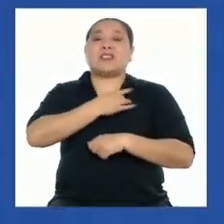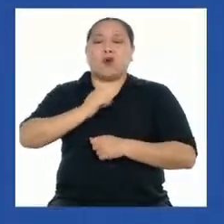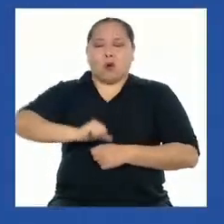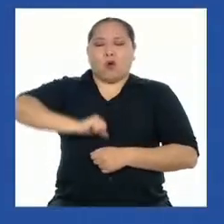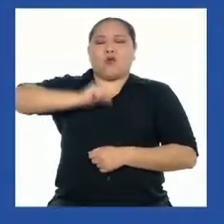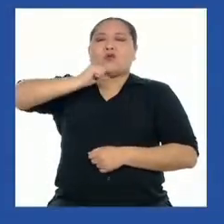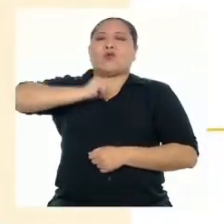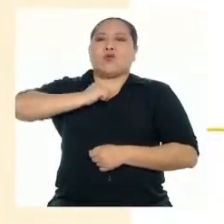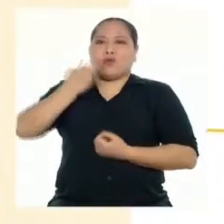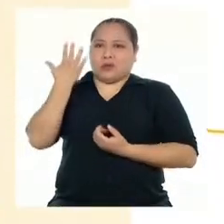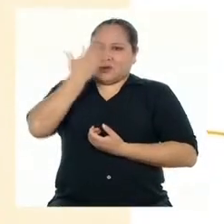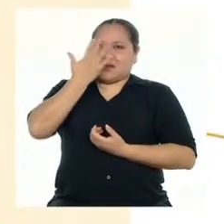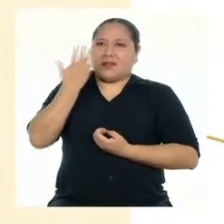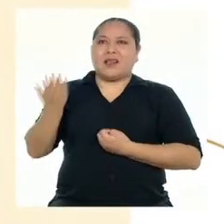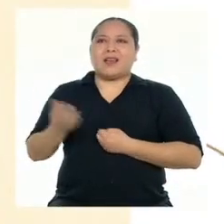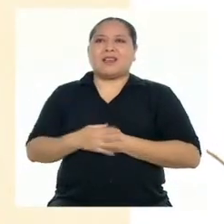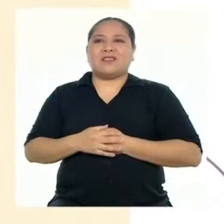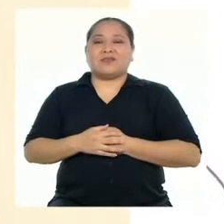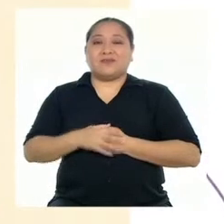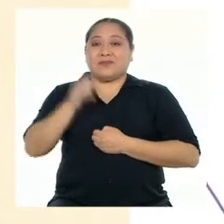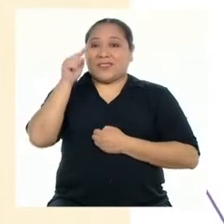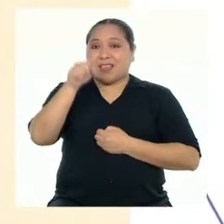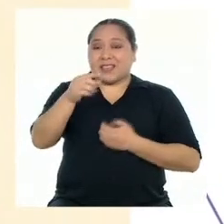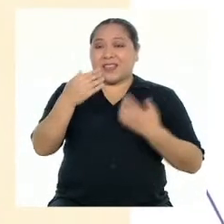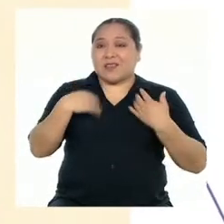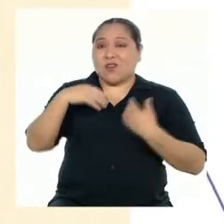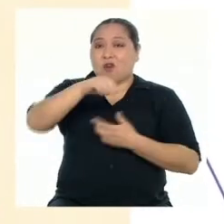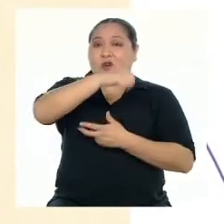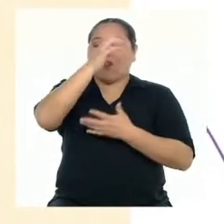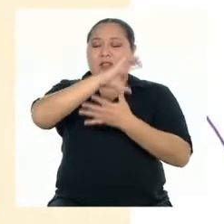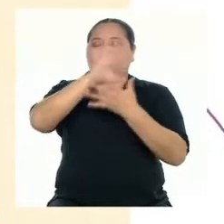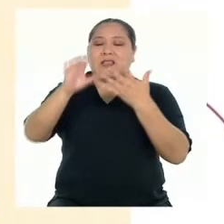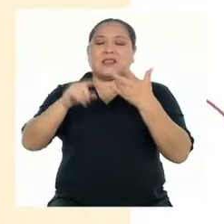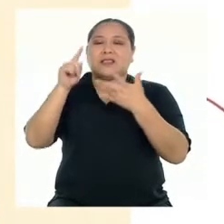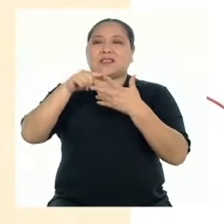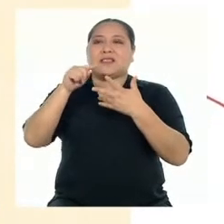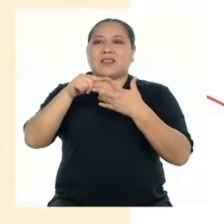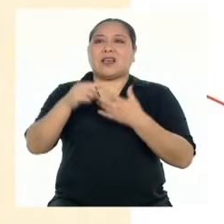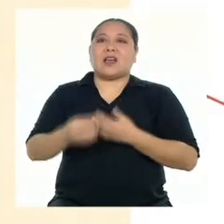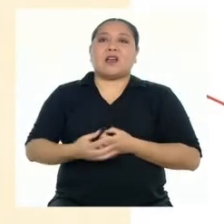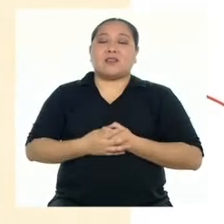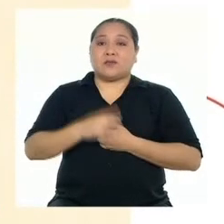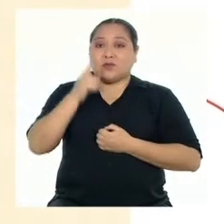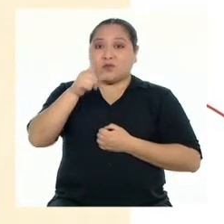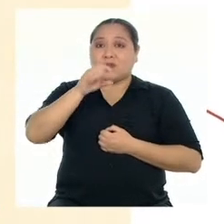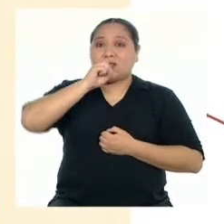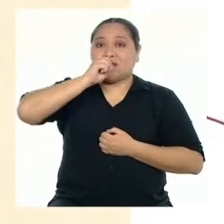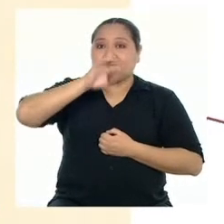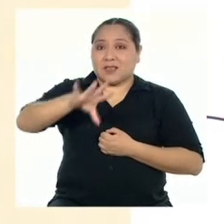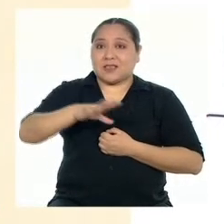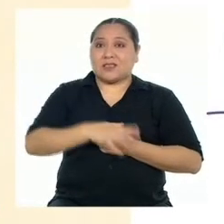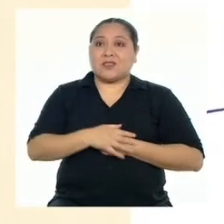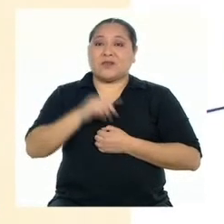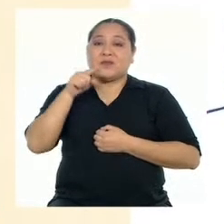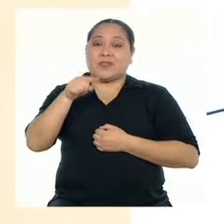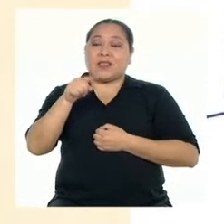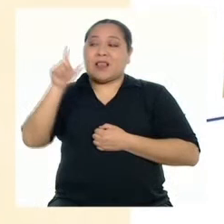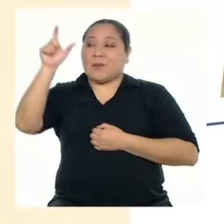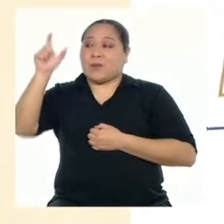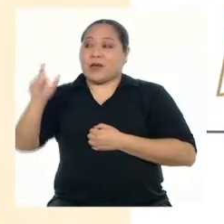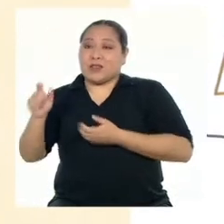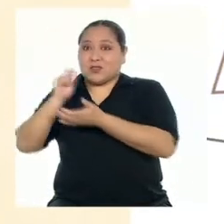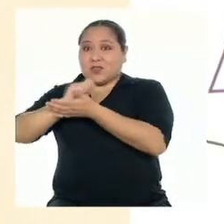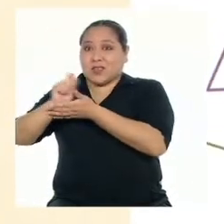raíces. Allí tenemos otra característica. Como has mencionado, la o el